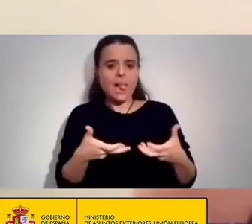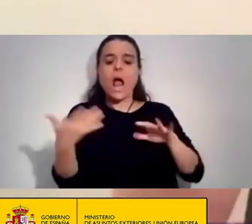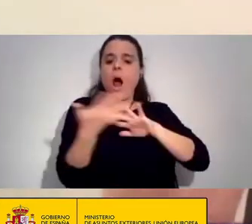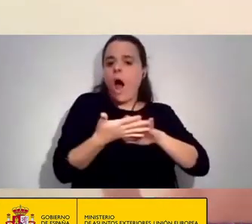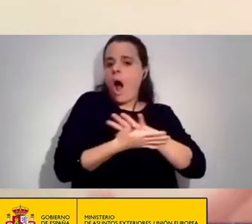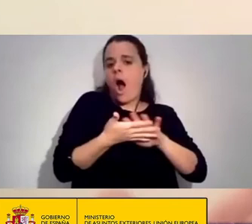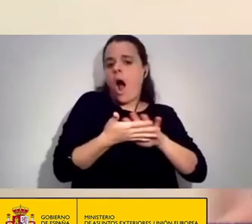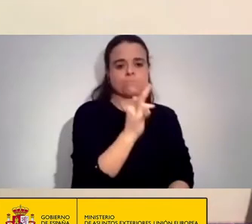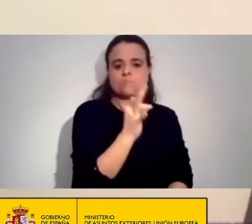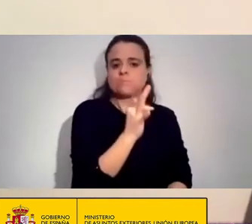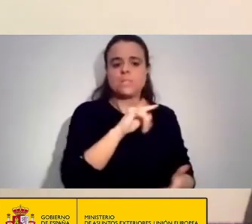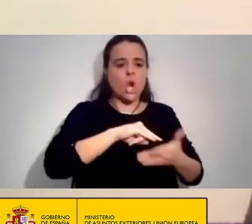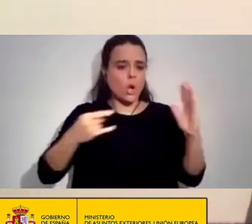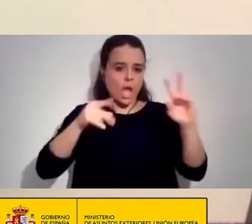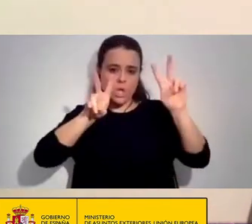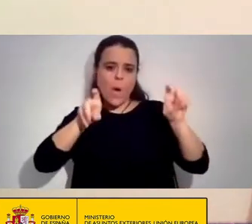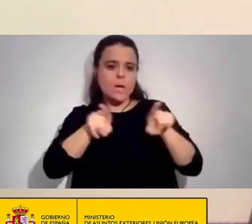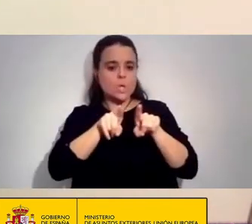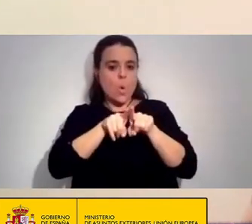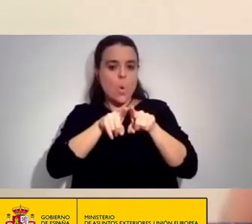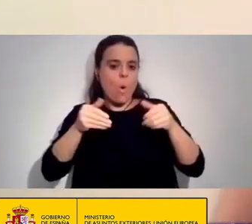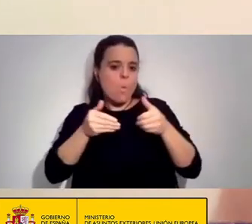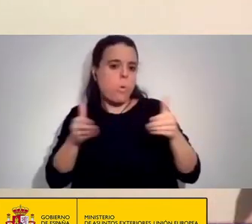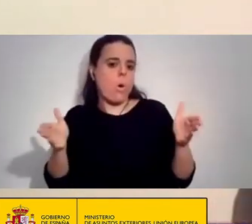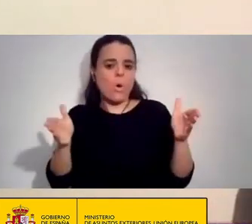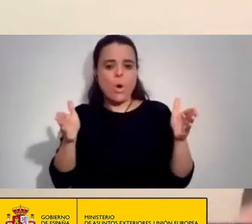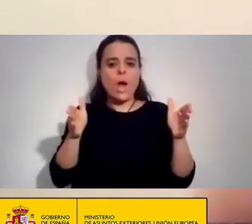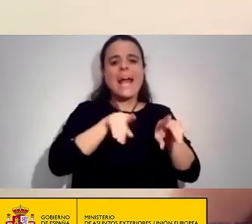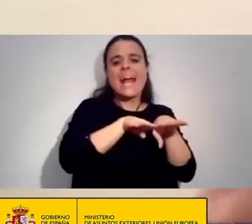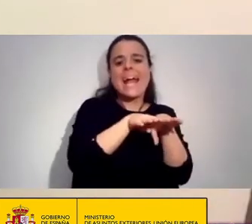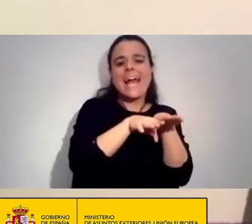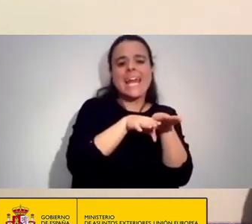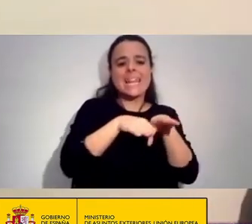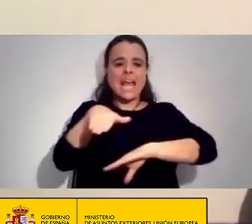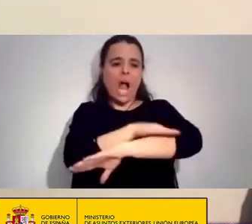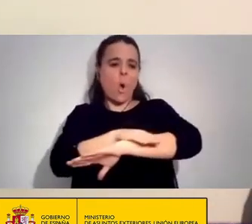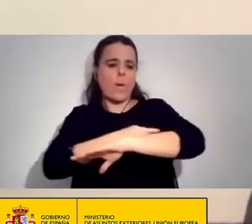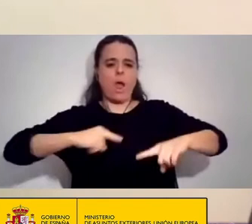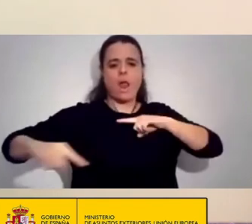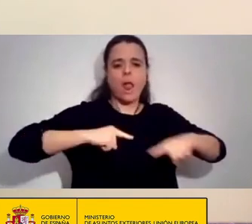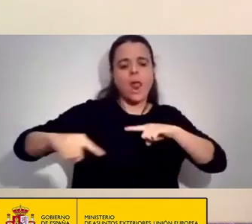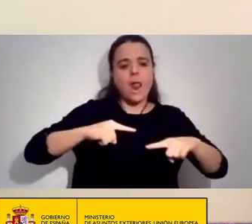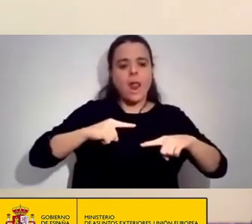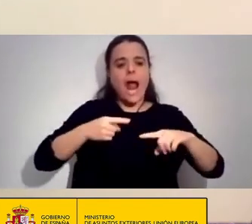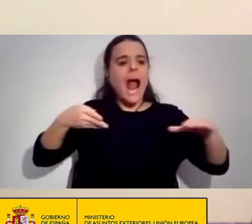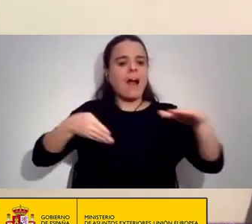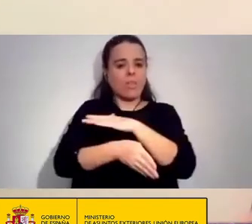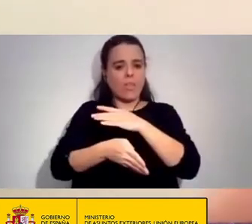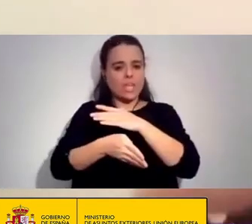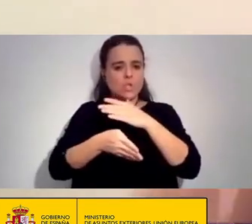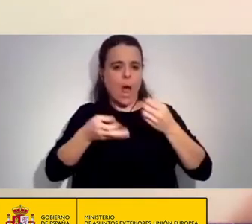Como emancipadoras Critica a los gobiernos autoritarios Que suprimen el acceso a la información Y